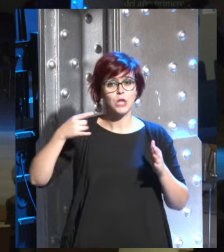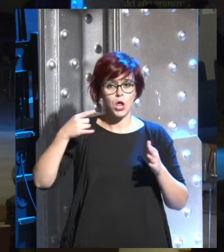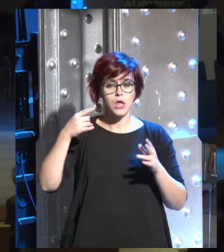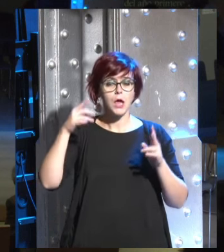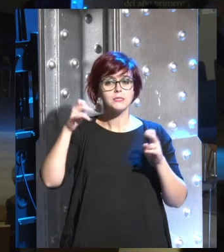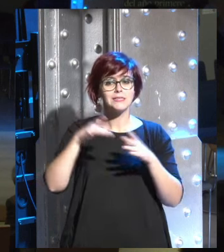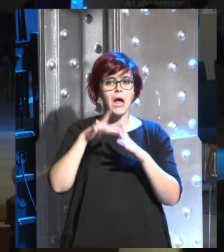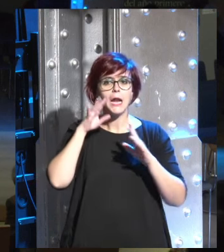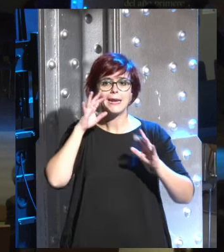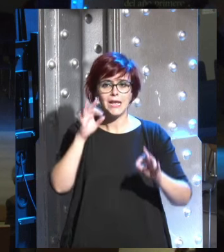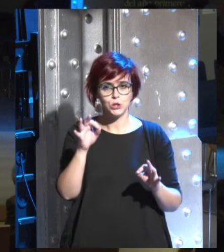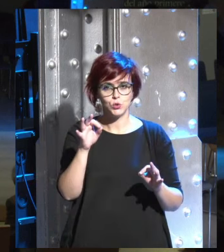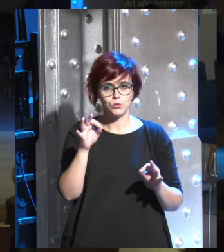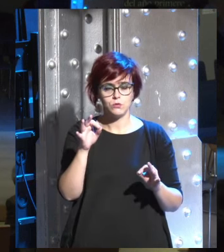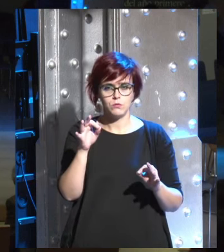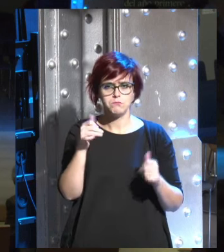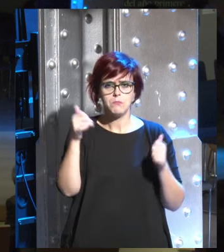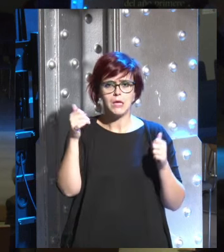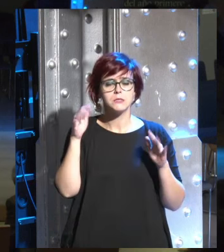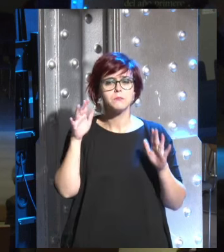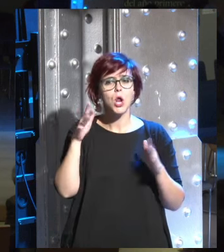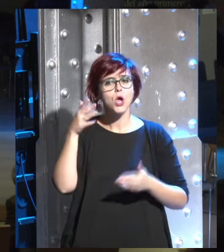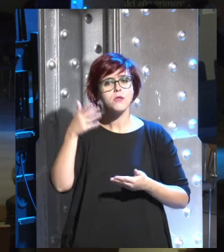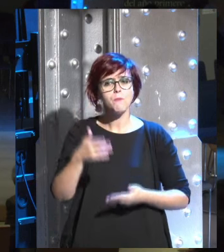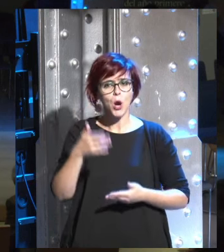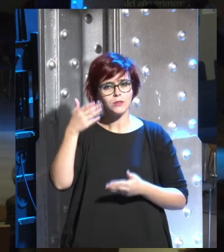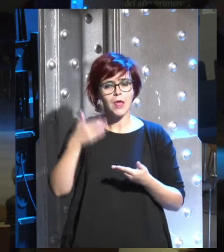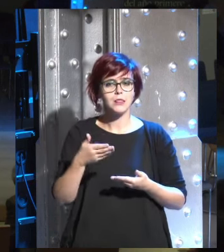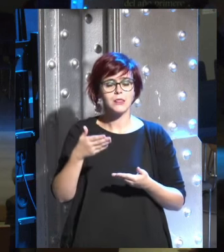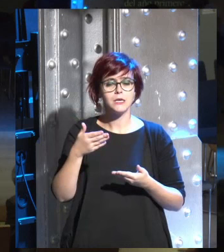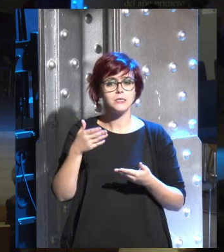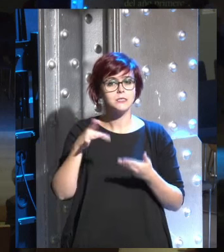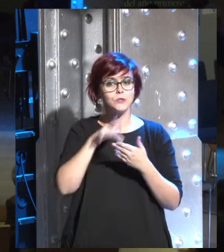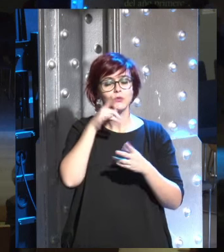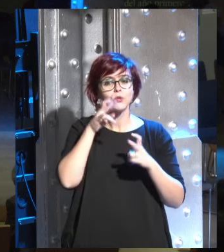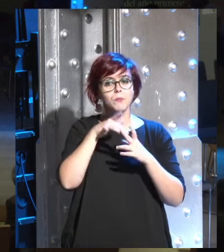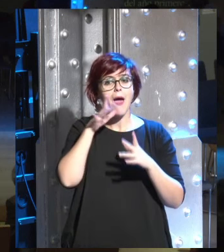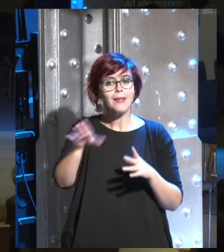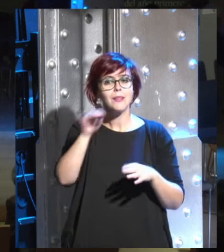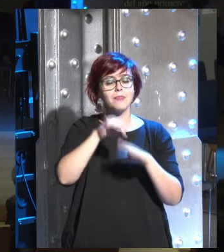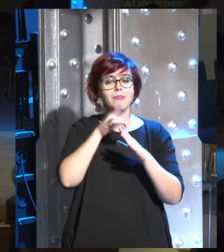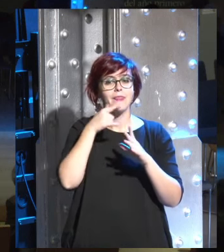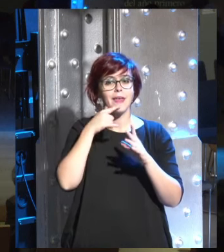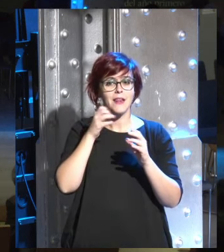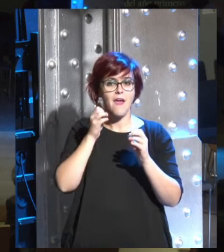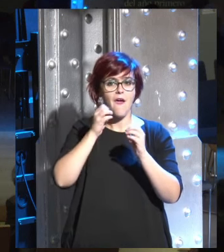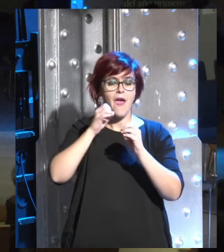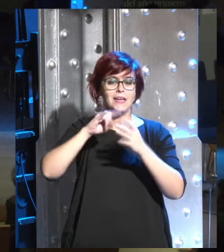plantean muchos riesgos más pero lo más importante es comprender que estas biotecnologías